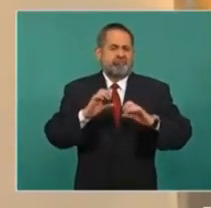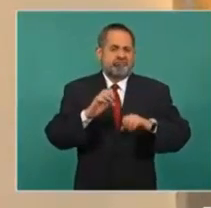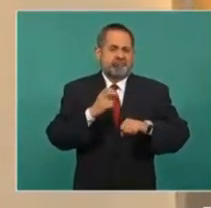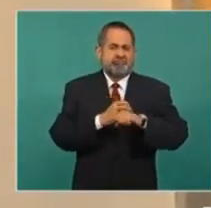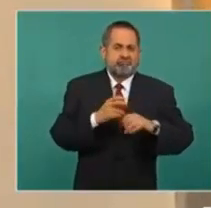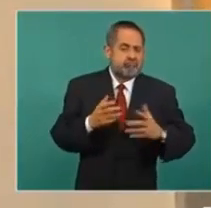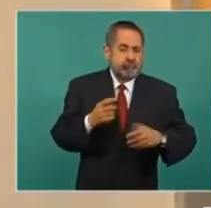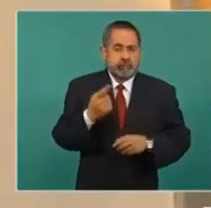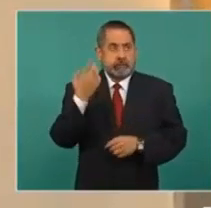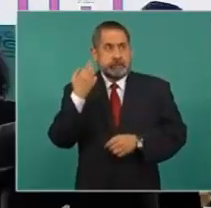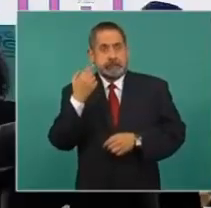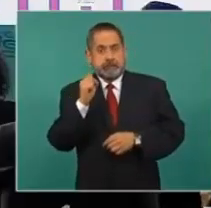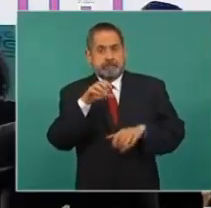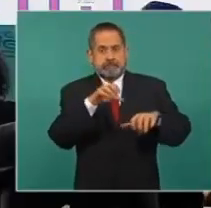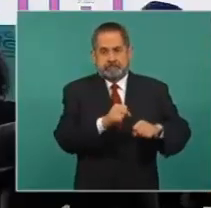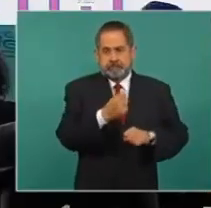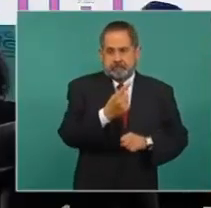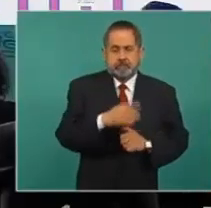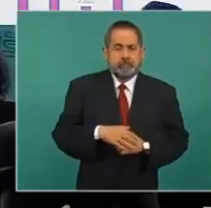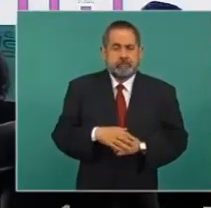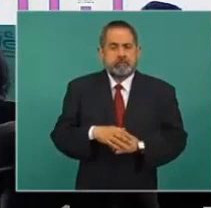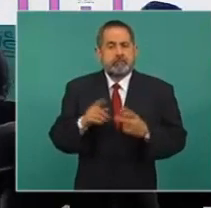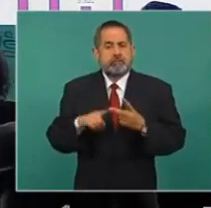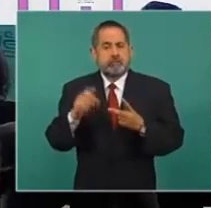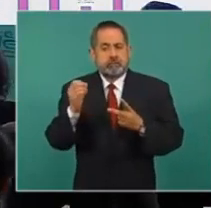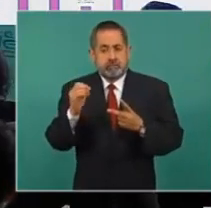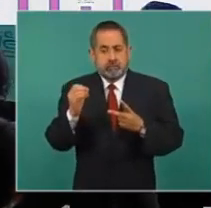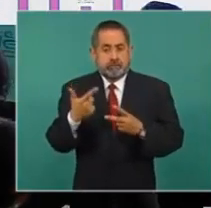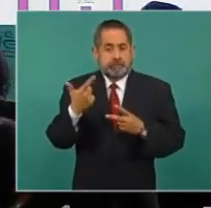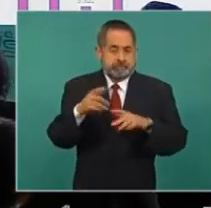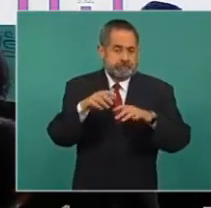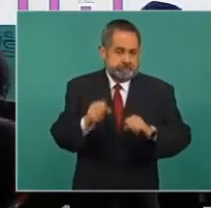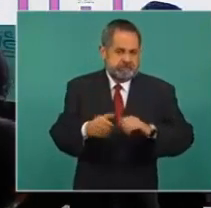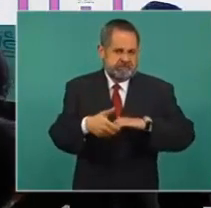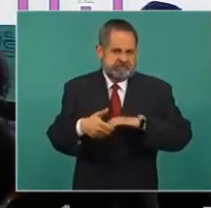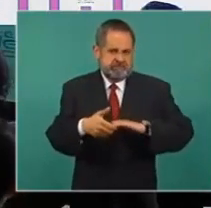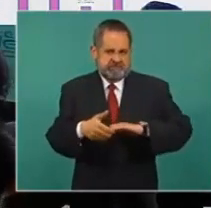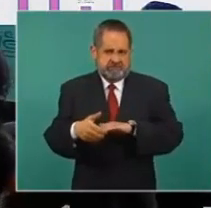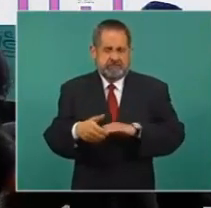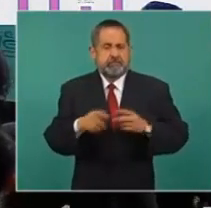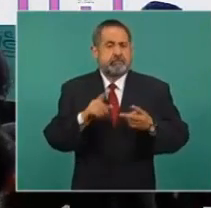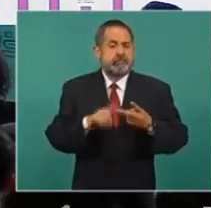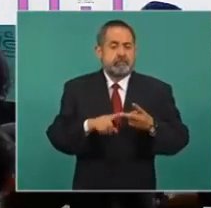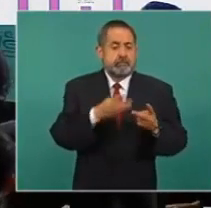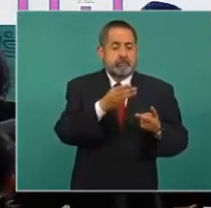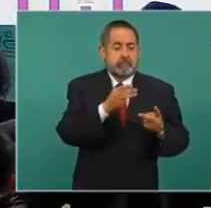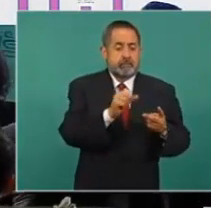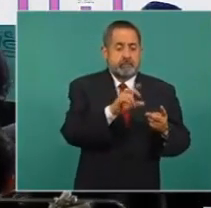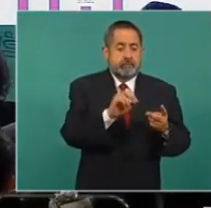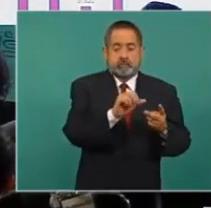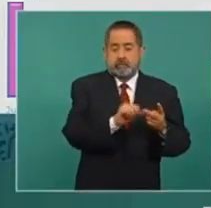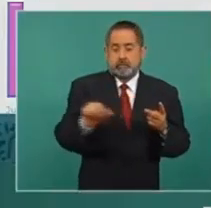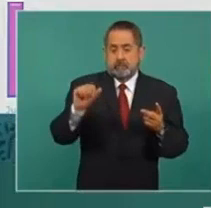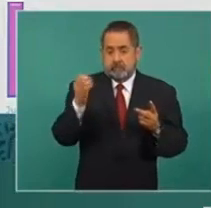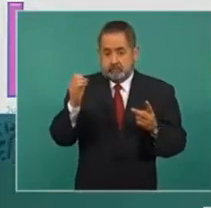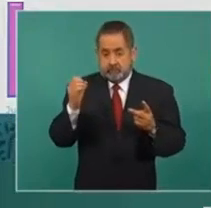uno. Y lo que va de octubre, 7. En total, de marzo a octubre, que es el periodo en